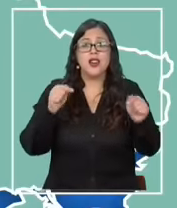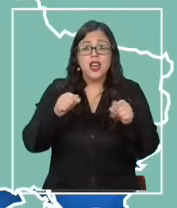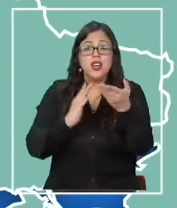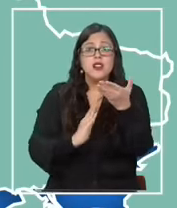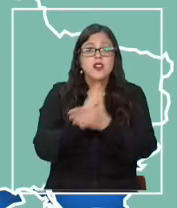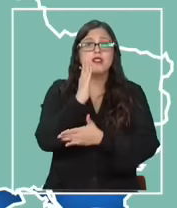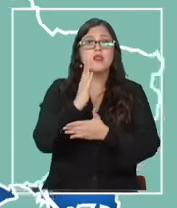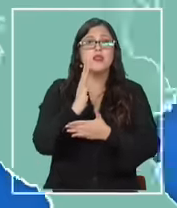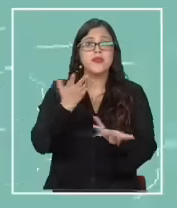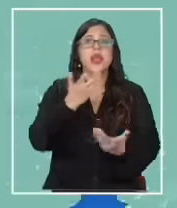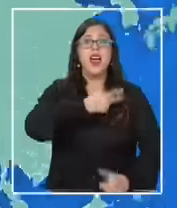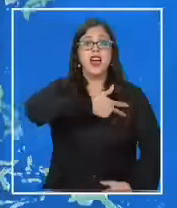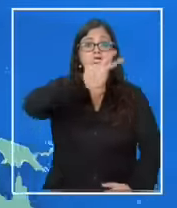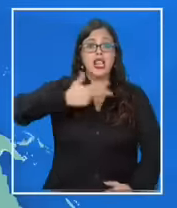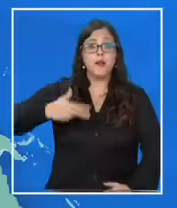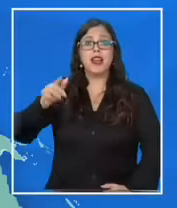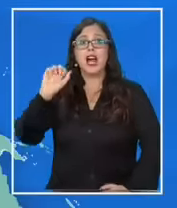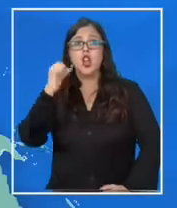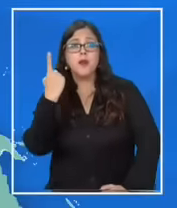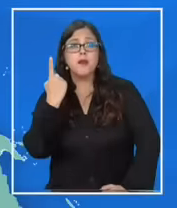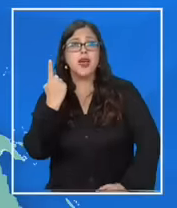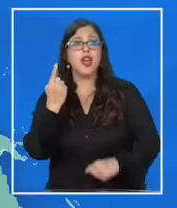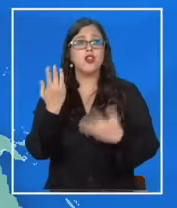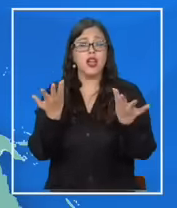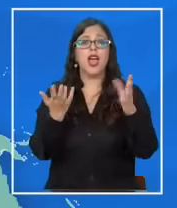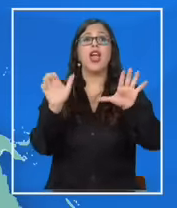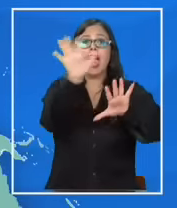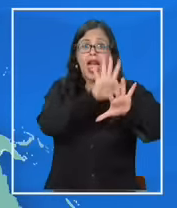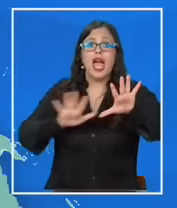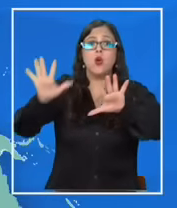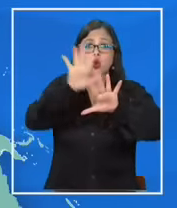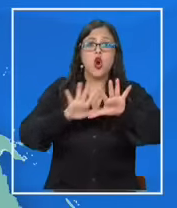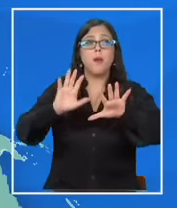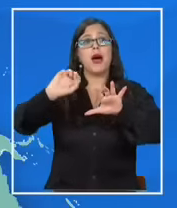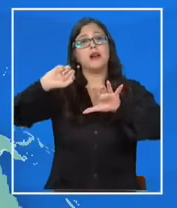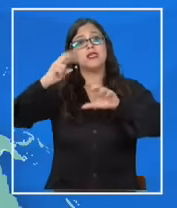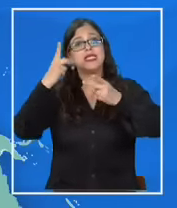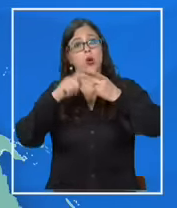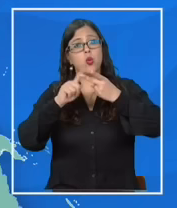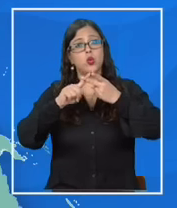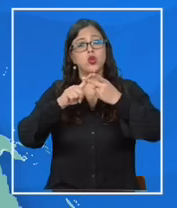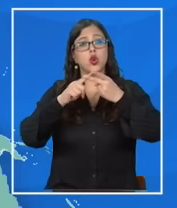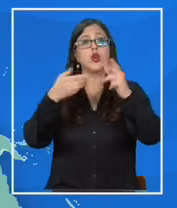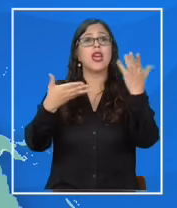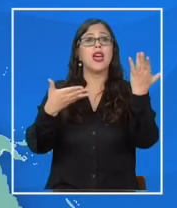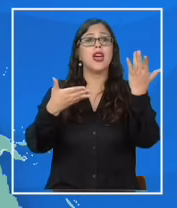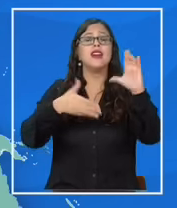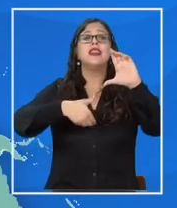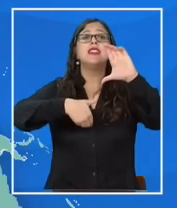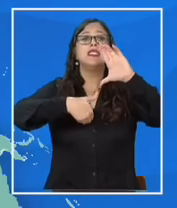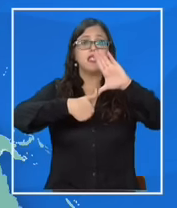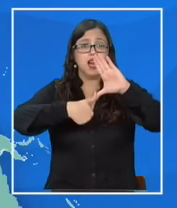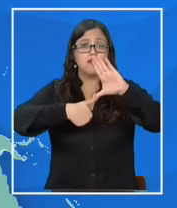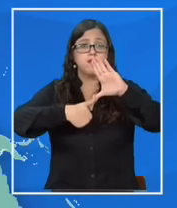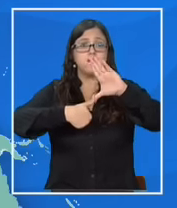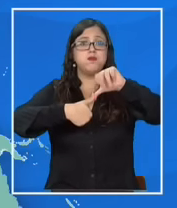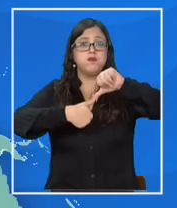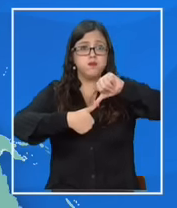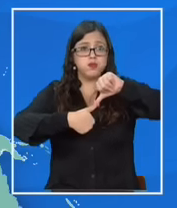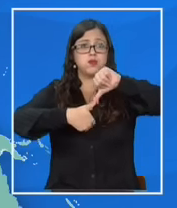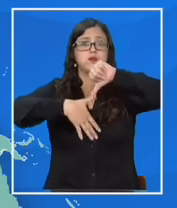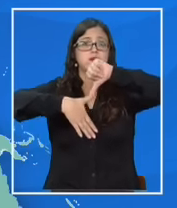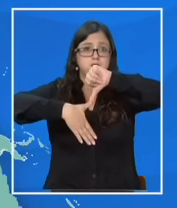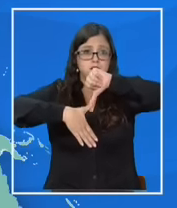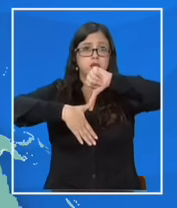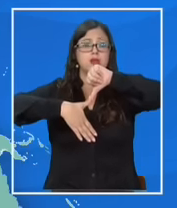de partida era Dinamarca lo primero sería recorrer parte de Europa luego vendría América del Norte Centroamérica y Sudamérica para